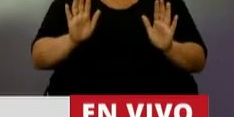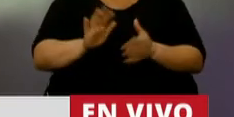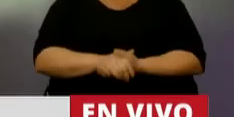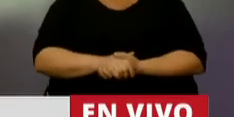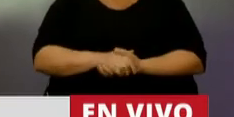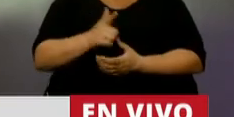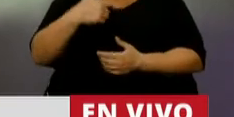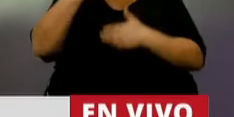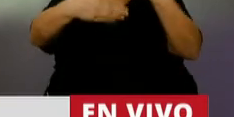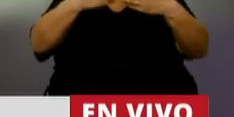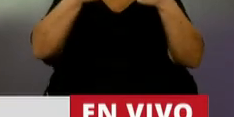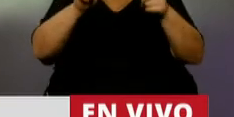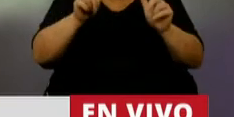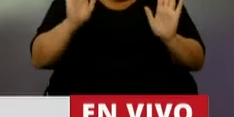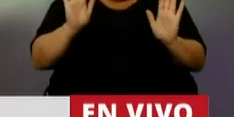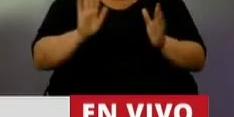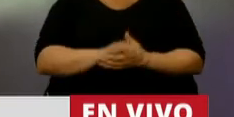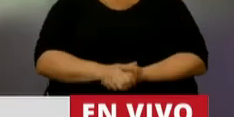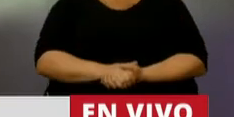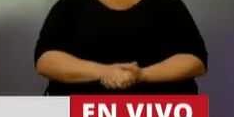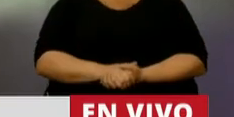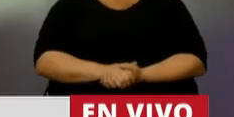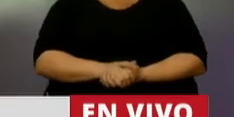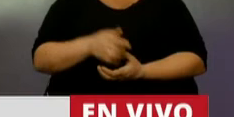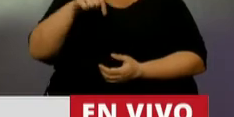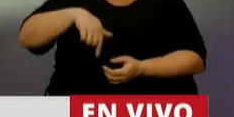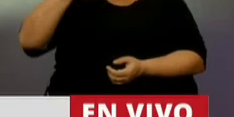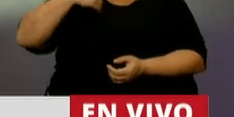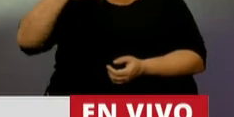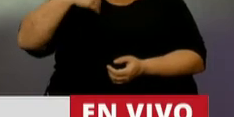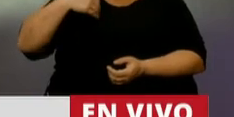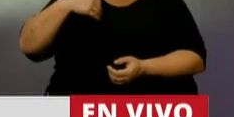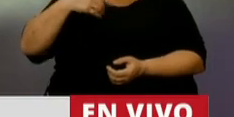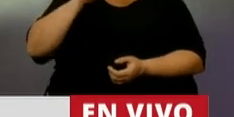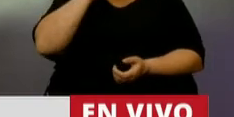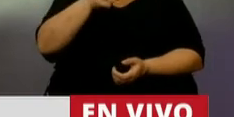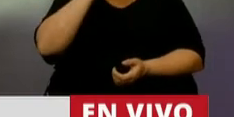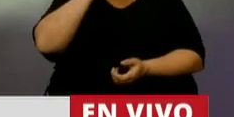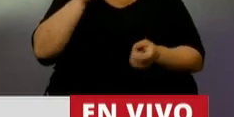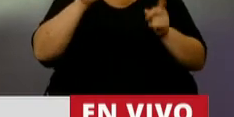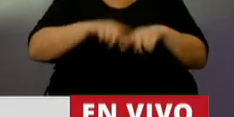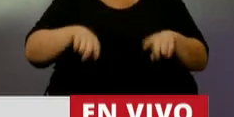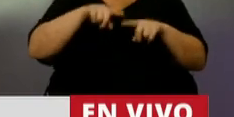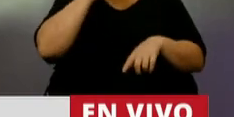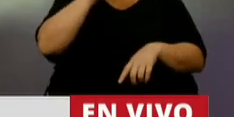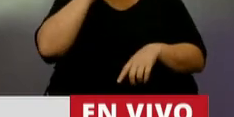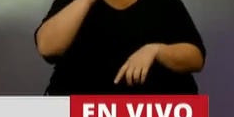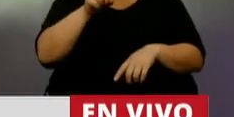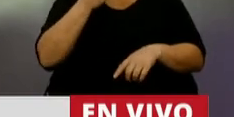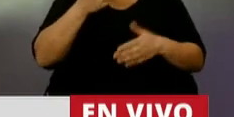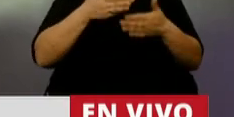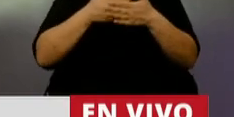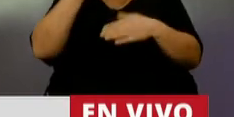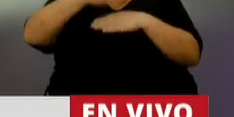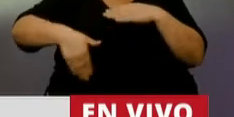Y no va haber viento favorable, señor Presidente, cuando en este país se están violando constantemente los límites que